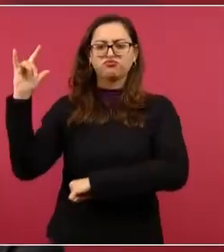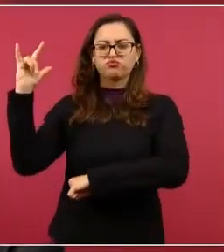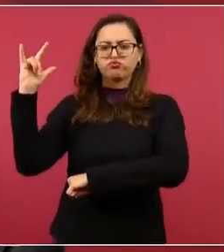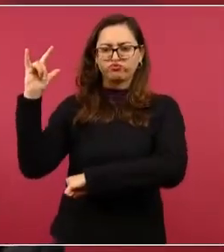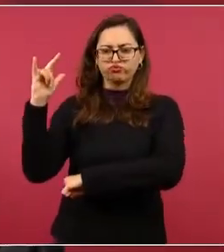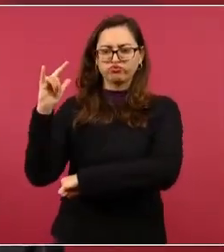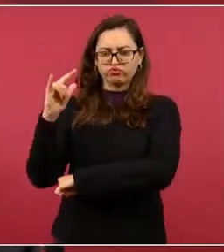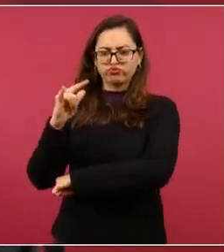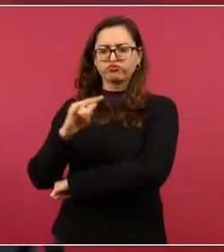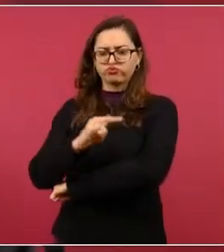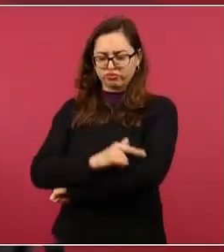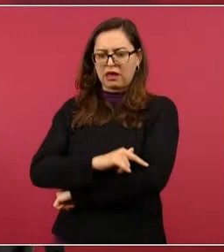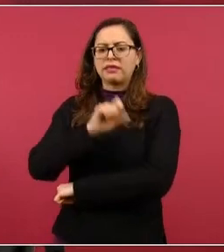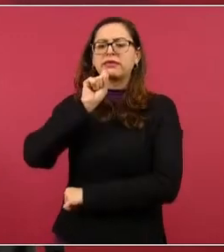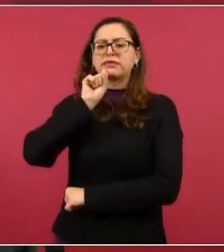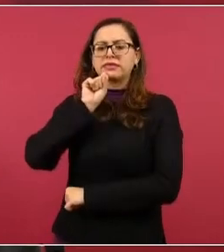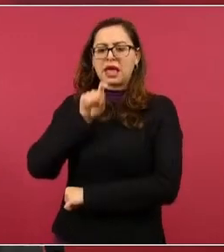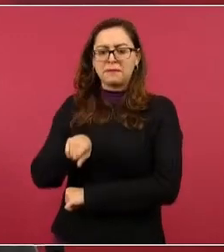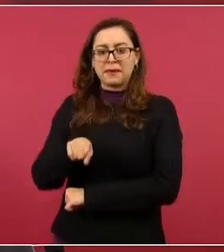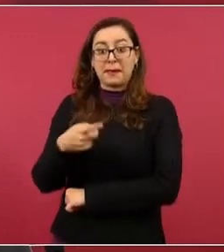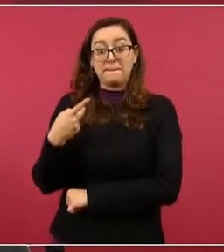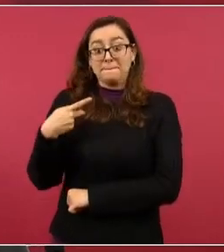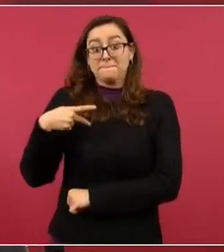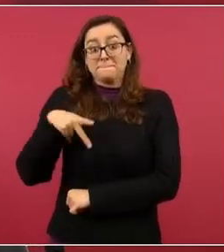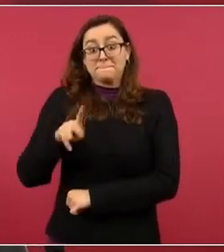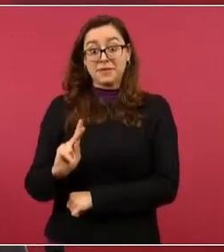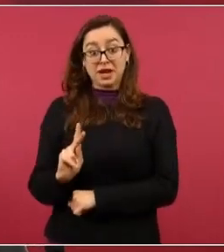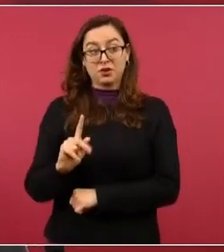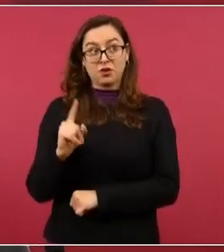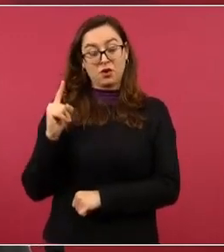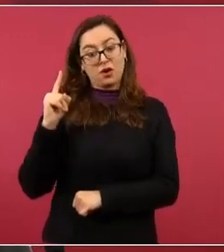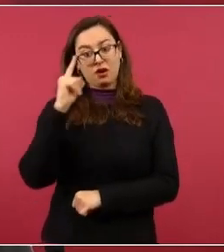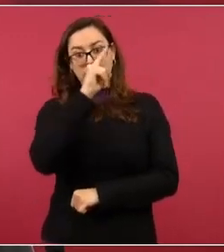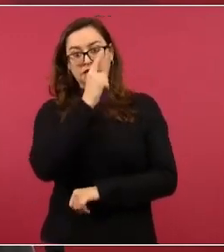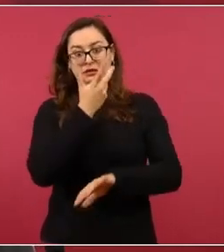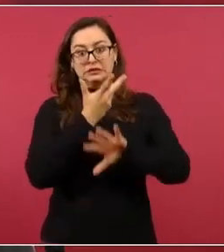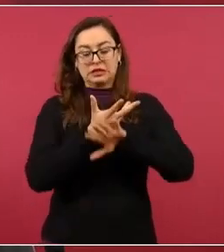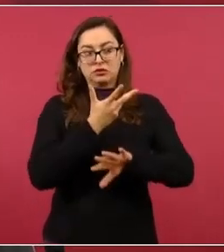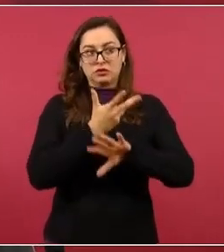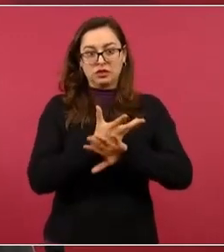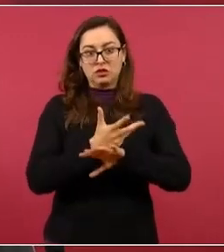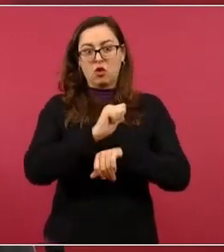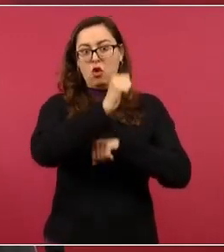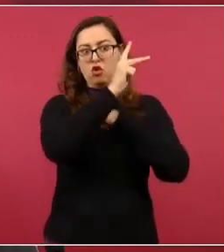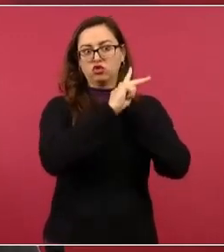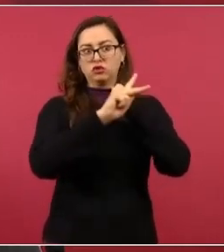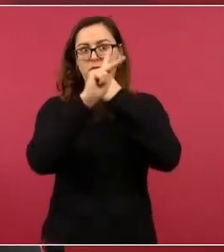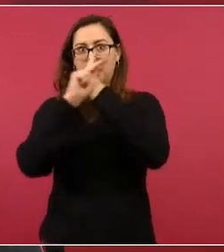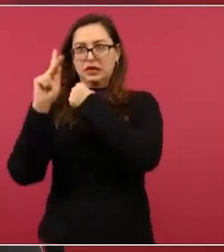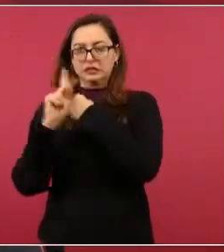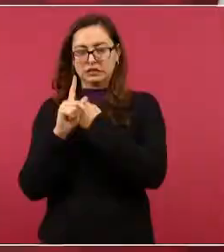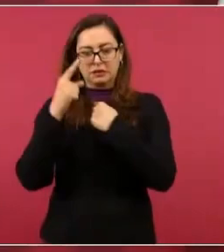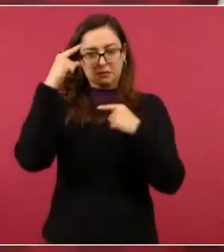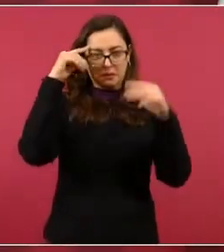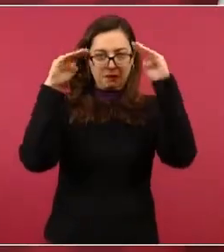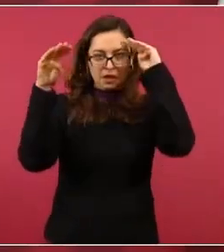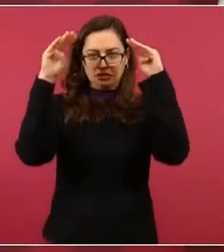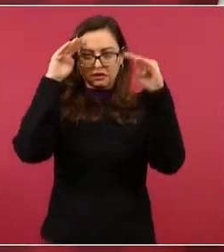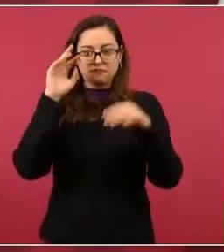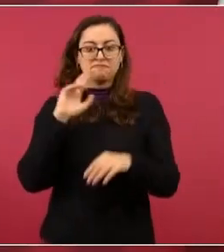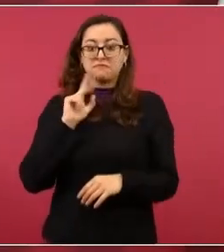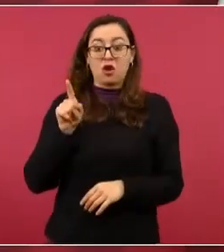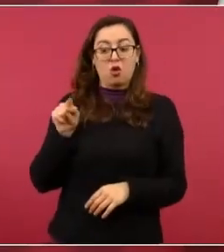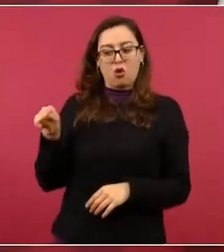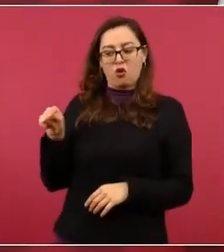escogiendo los jefes de Estado, presidentes, llegar al aeropuerto Felipe Ángeles.